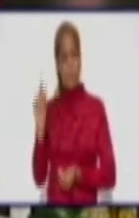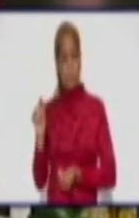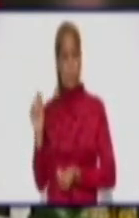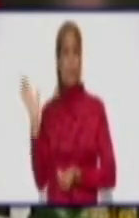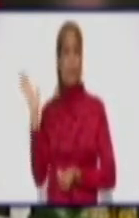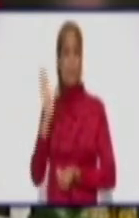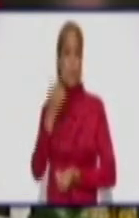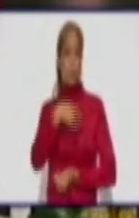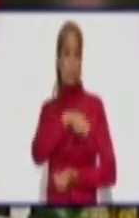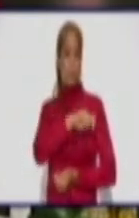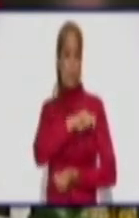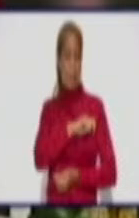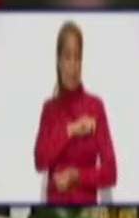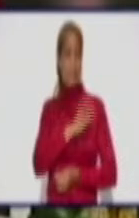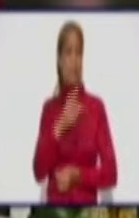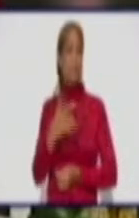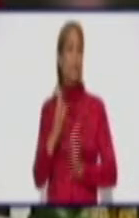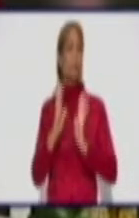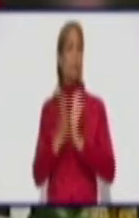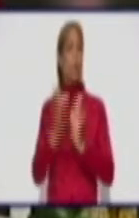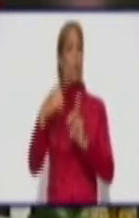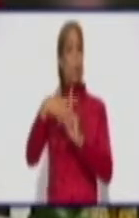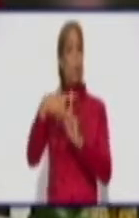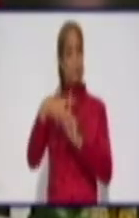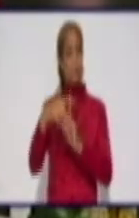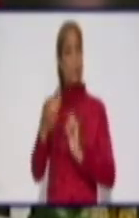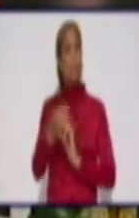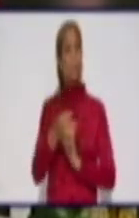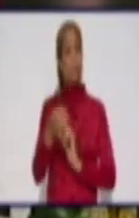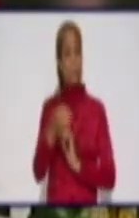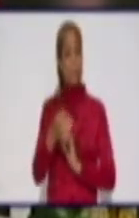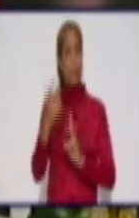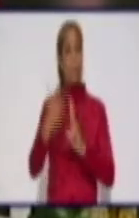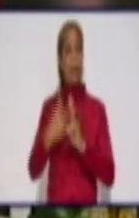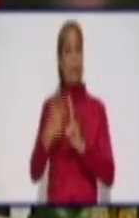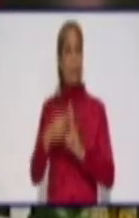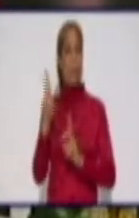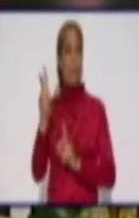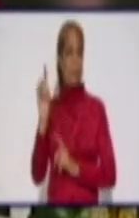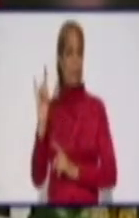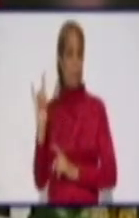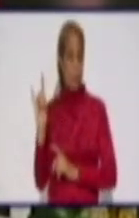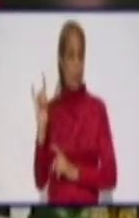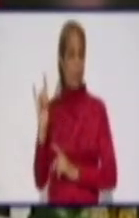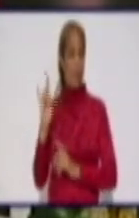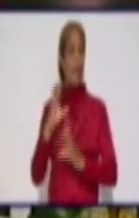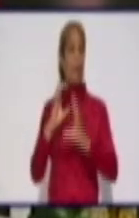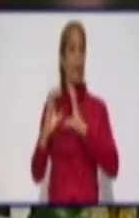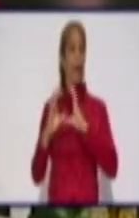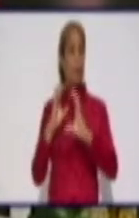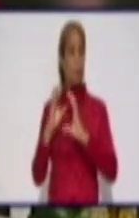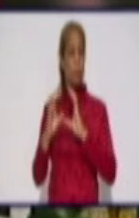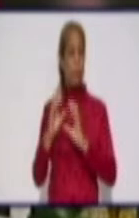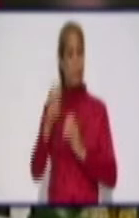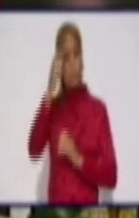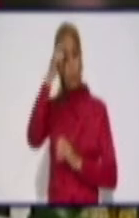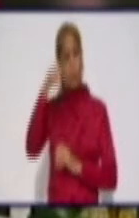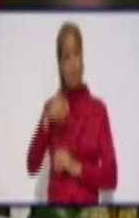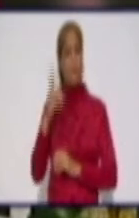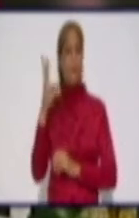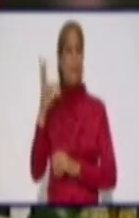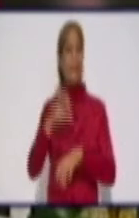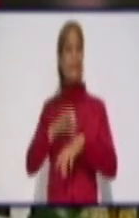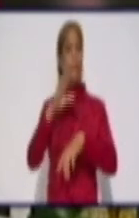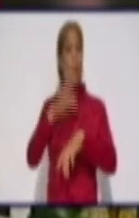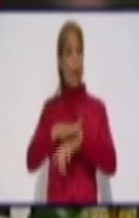De los casos reportados hoy, los municipios que reportan son Bayamo con 29 casos, Cautocristo 3, Iguaní 4, Río Cauto